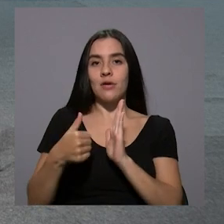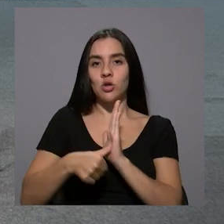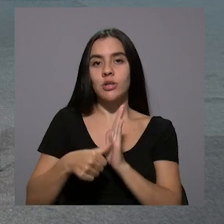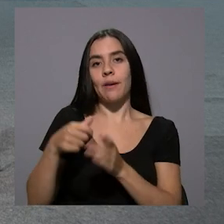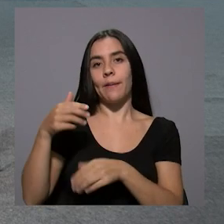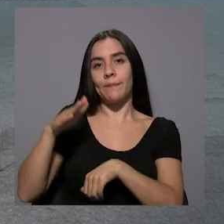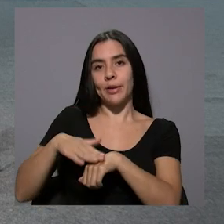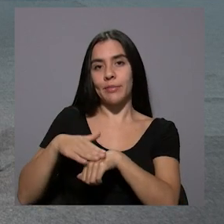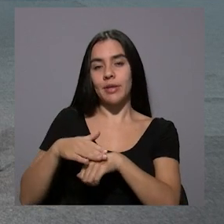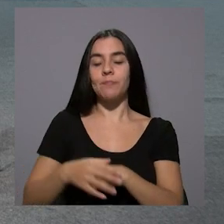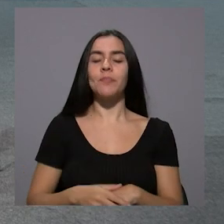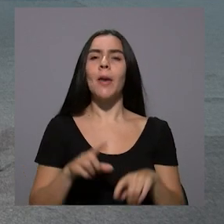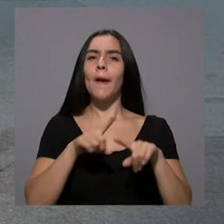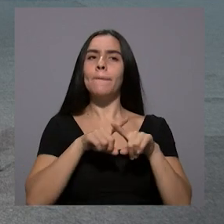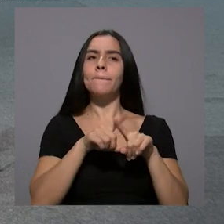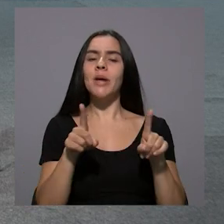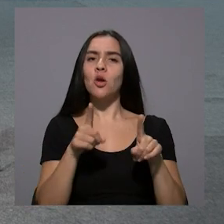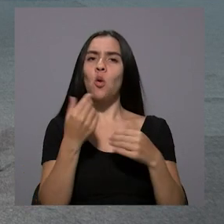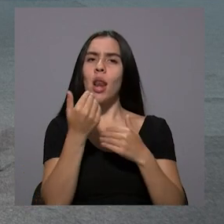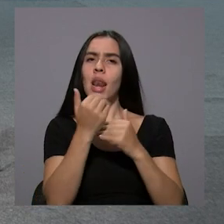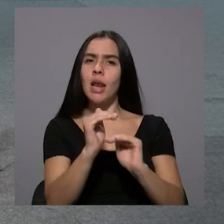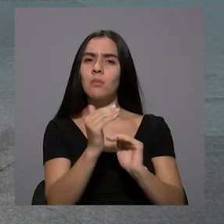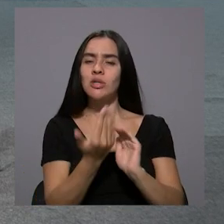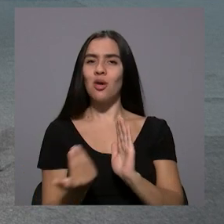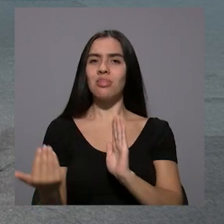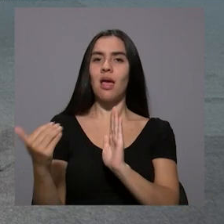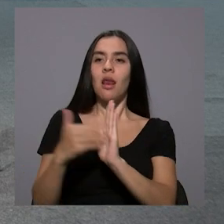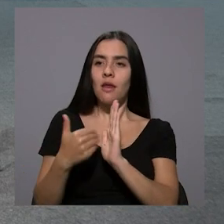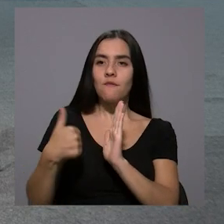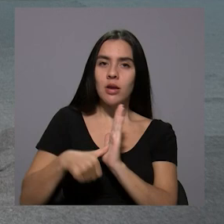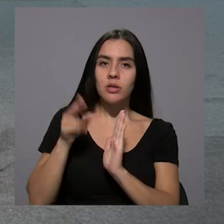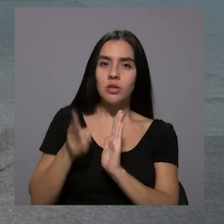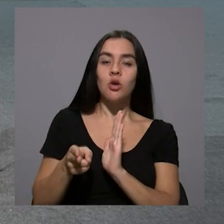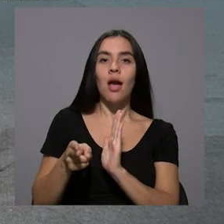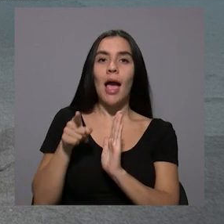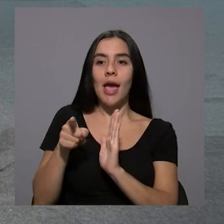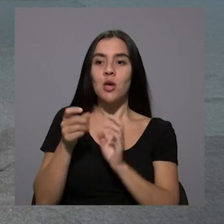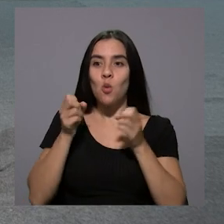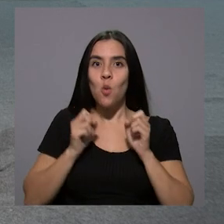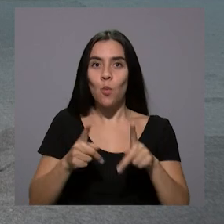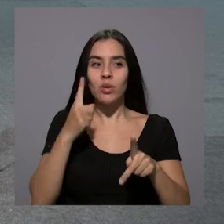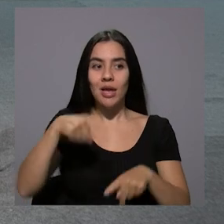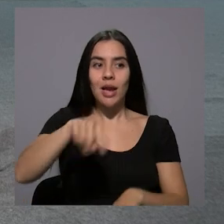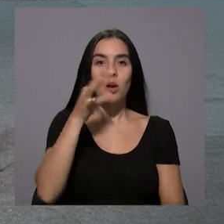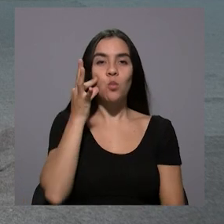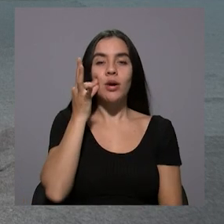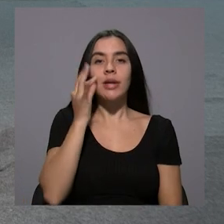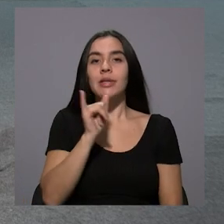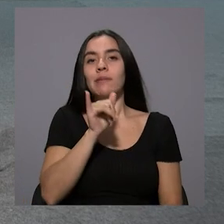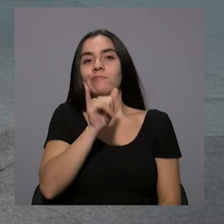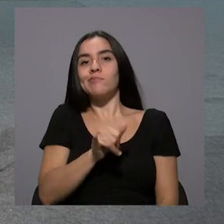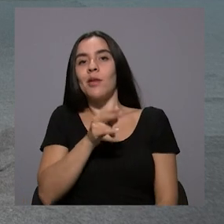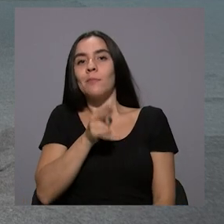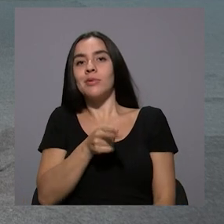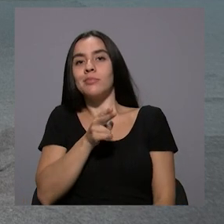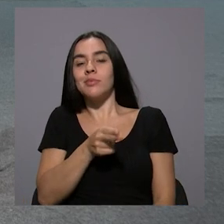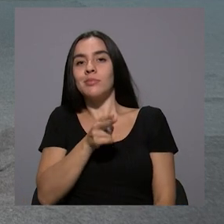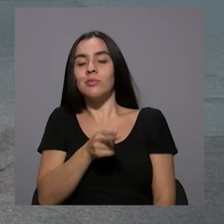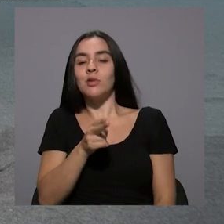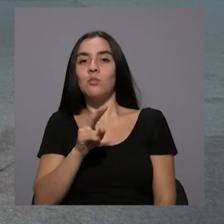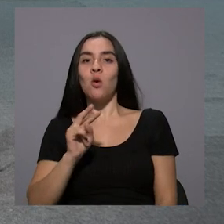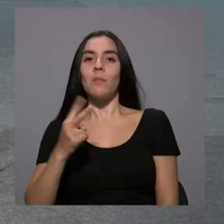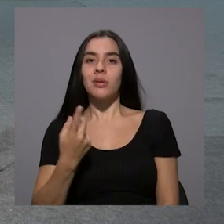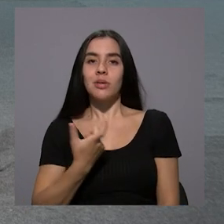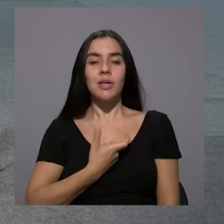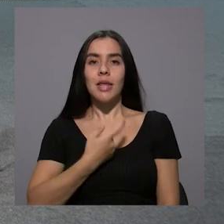¿Qué pasó con la limitación de la reelección? ¿Qué le abrió las puertas a muchas mujeres que se habían quedado en ese plano para